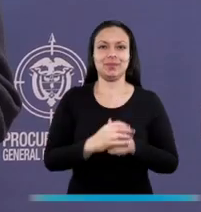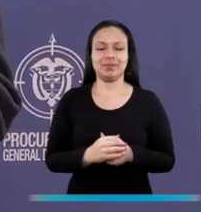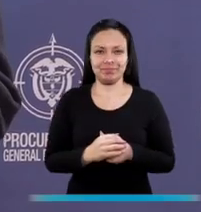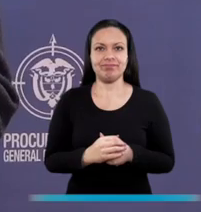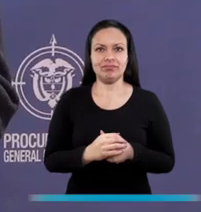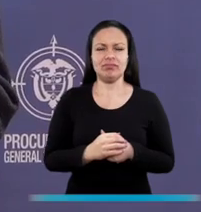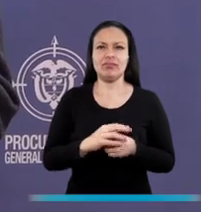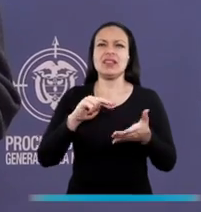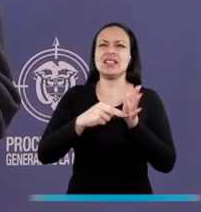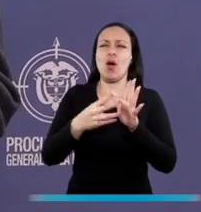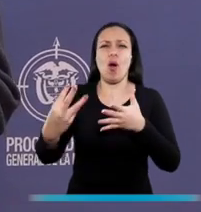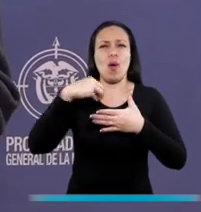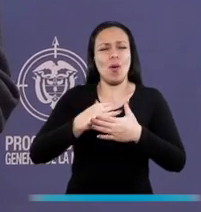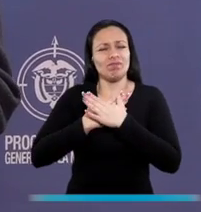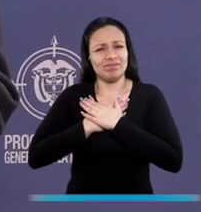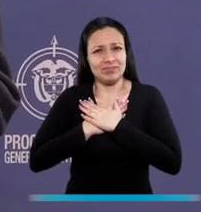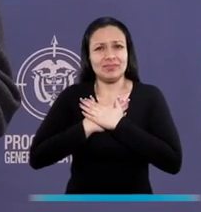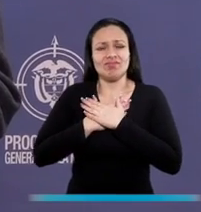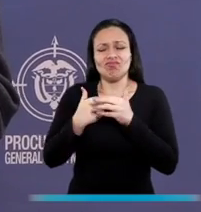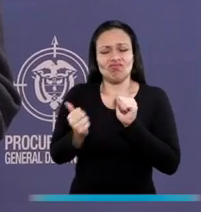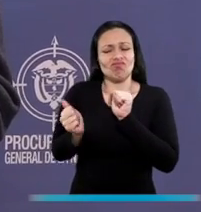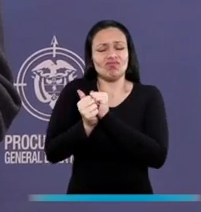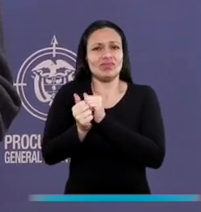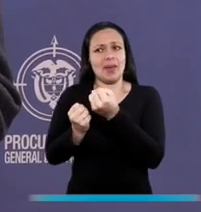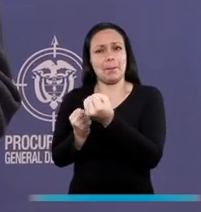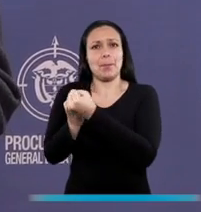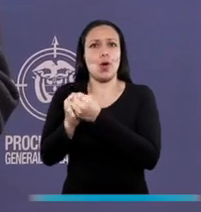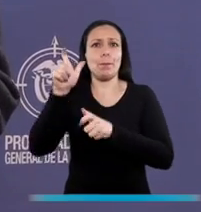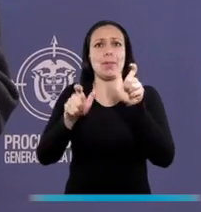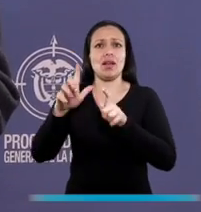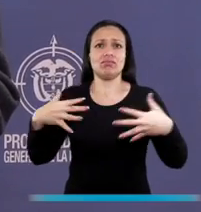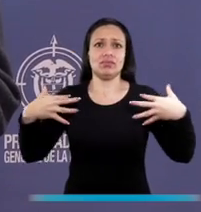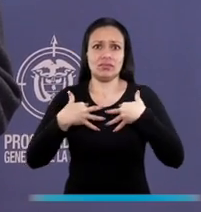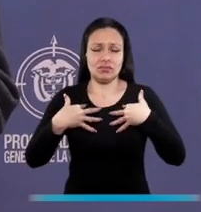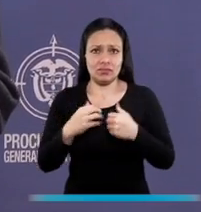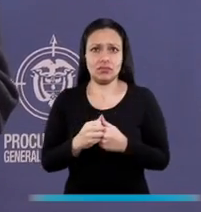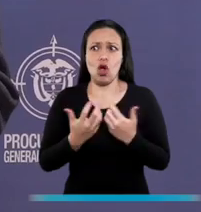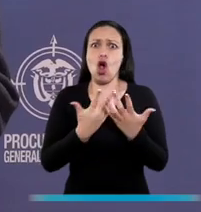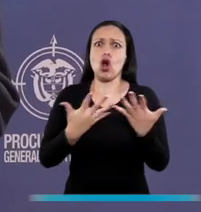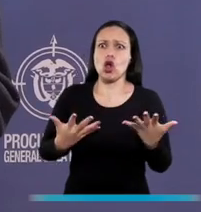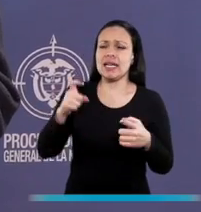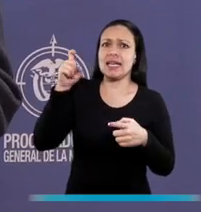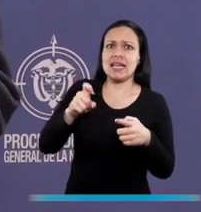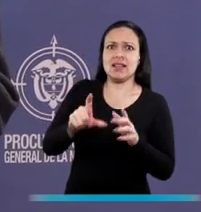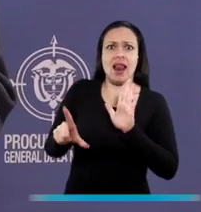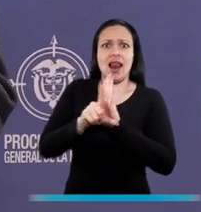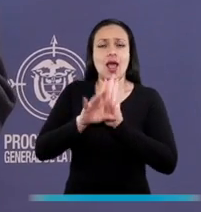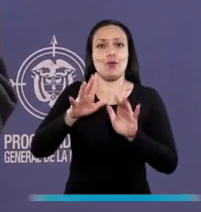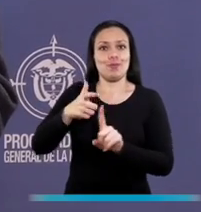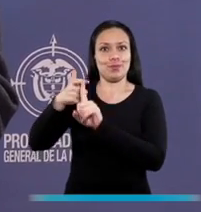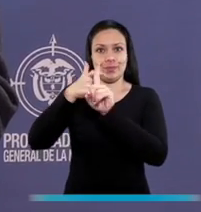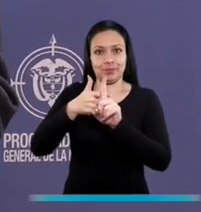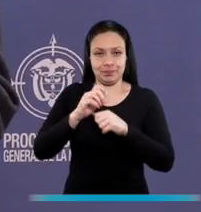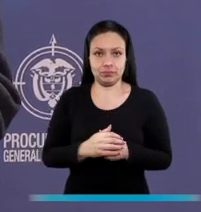Colombia. Hemos dicho que es con el corazón al lado de las víctimas, con el corazón, con los recursos legales y con las